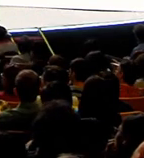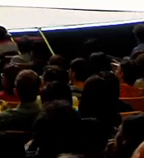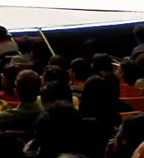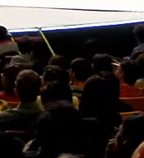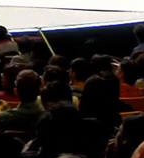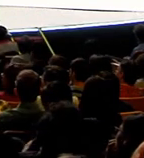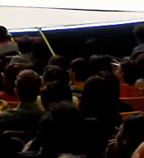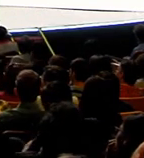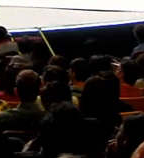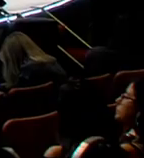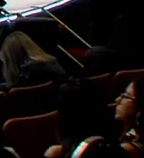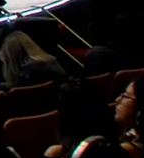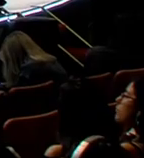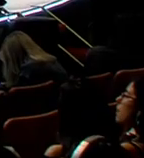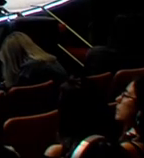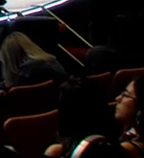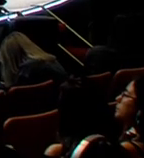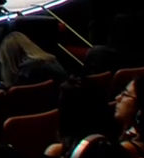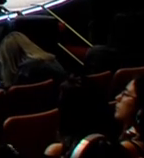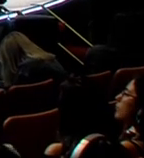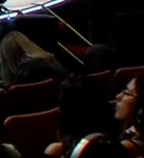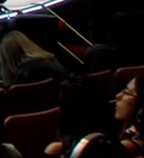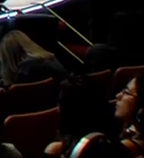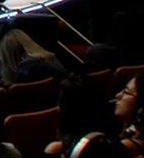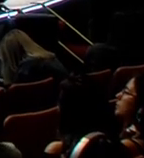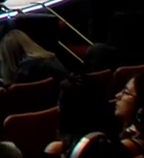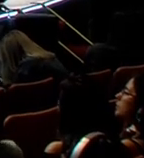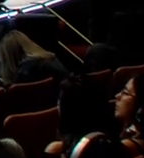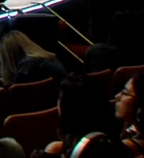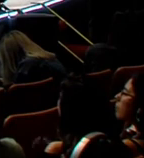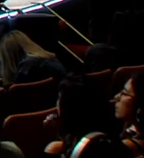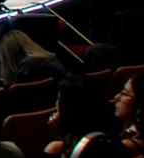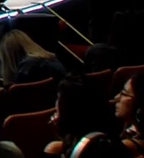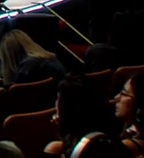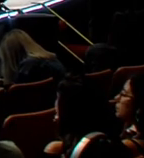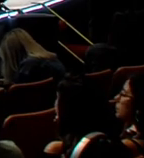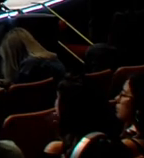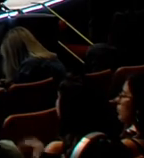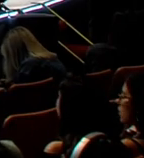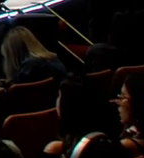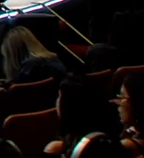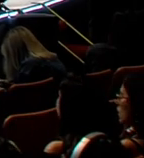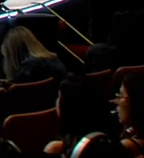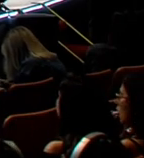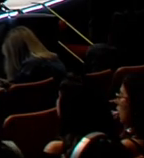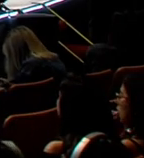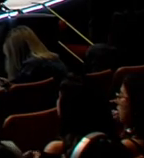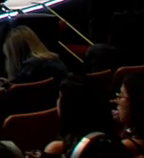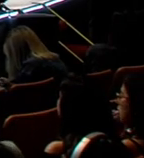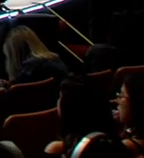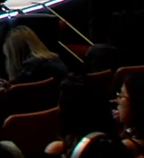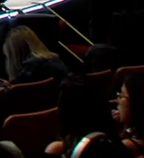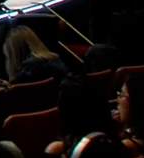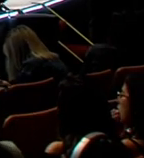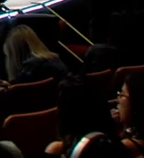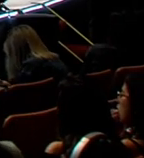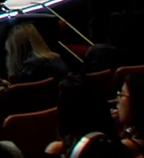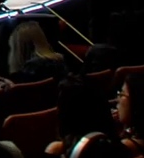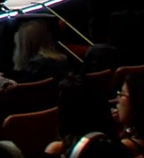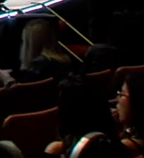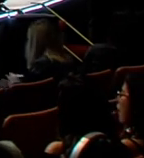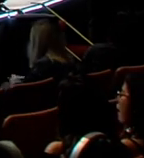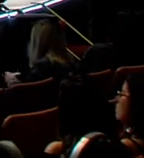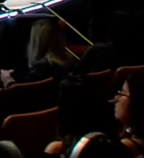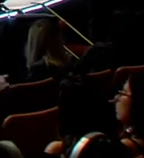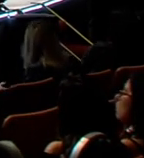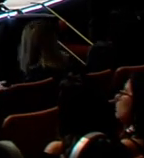durante todo el año, los últimos dos años Fund2Action, para registrar a personas para votar. Y ha sido el artista que ha tenido la mayor